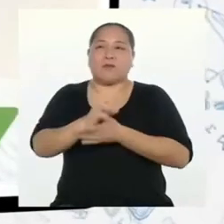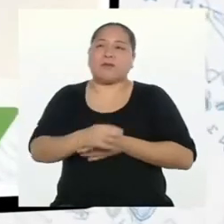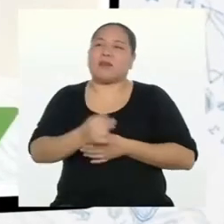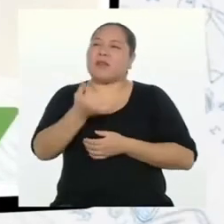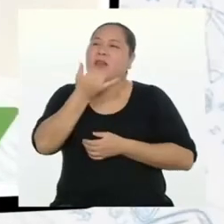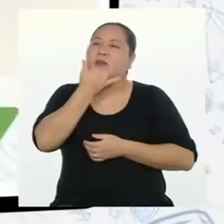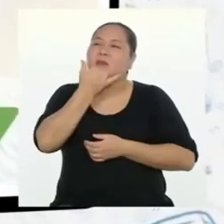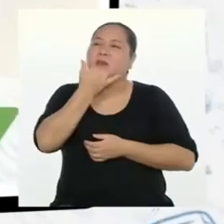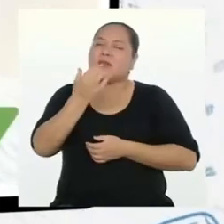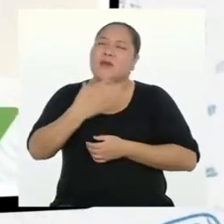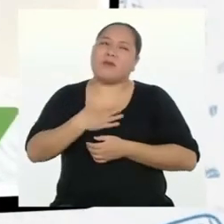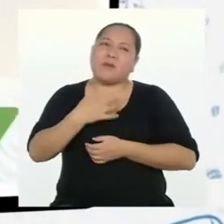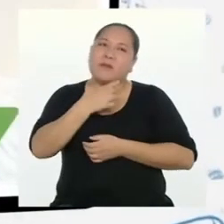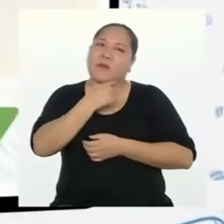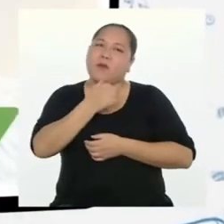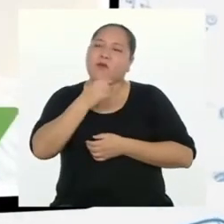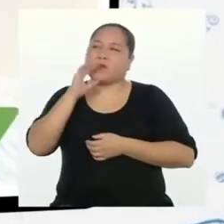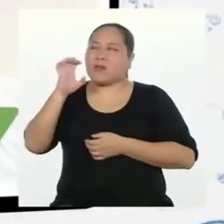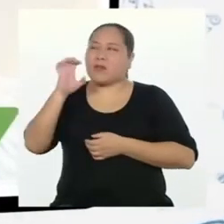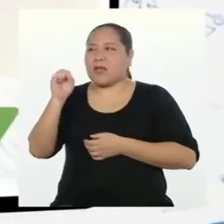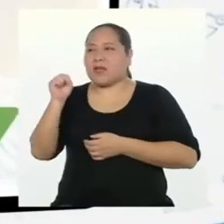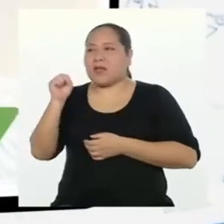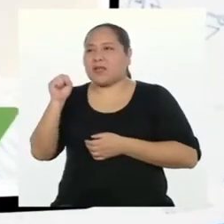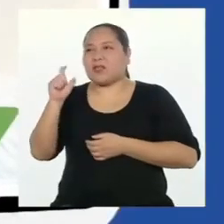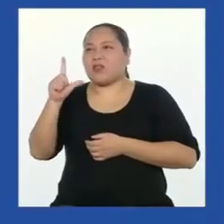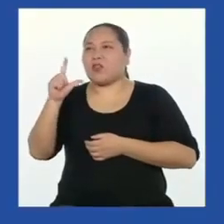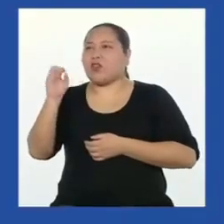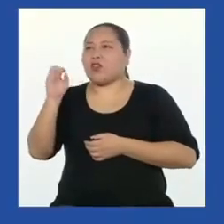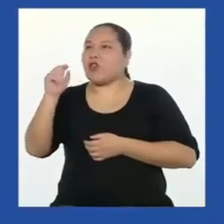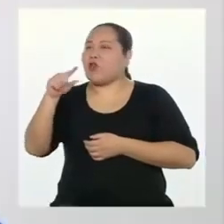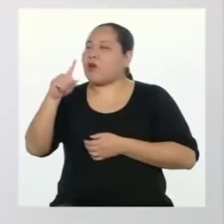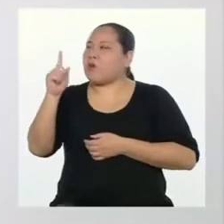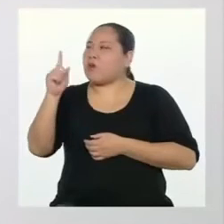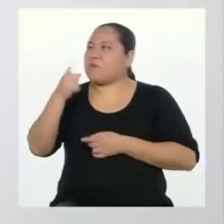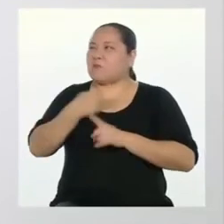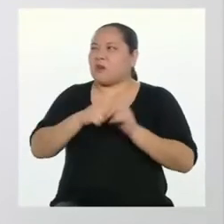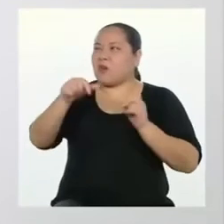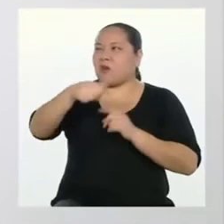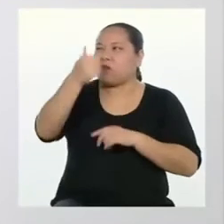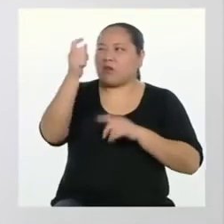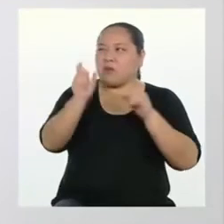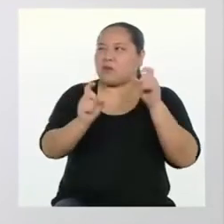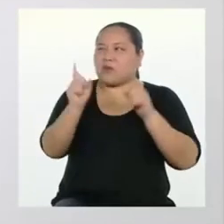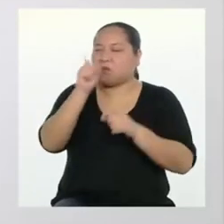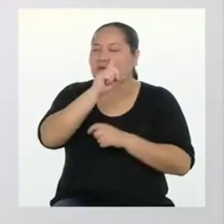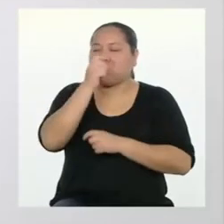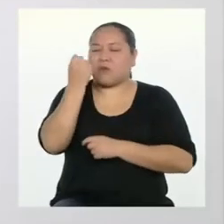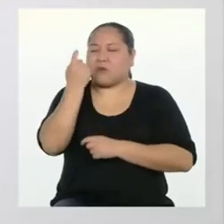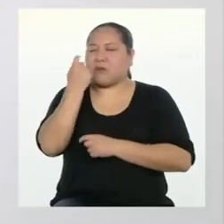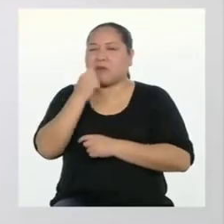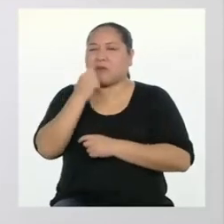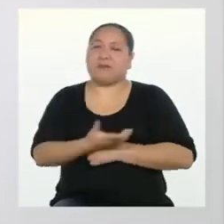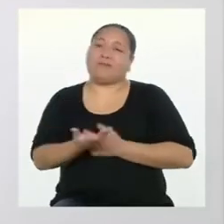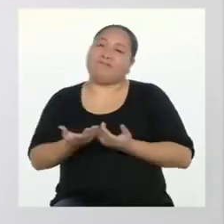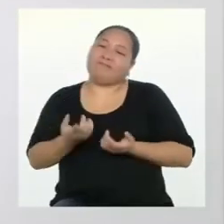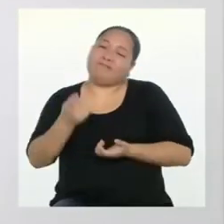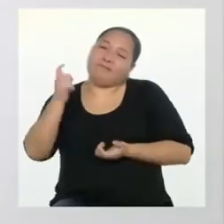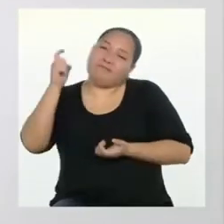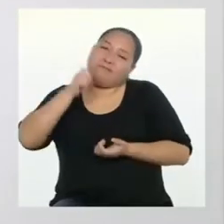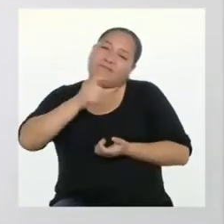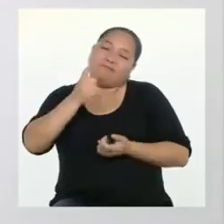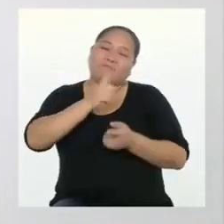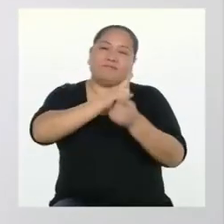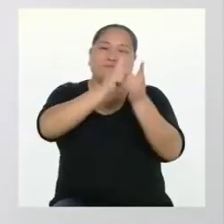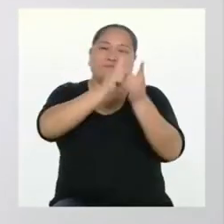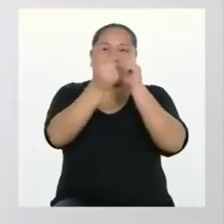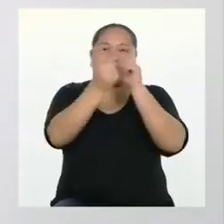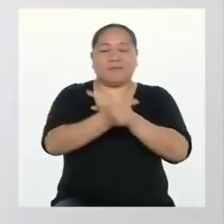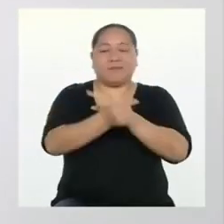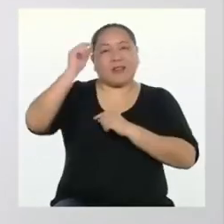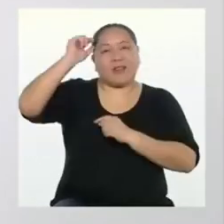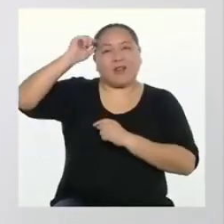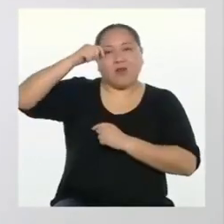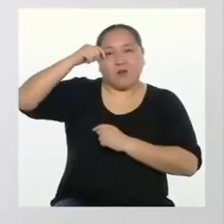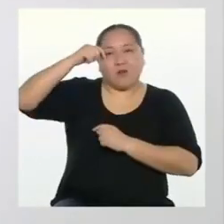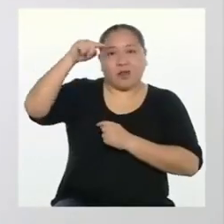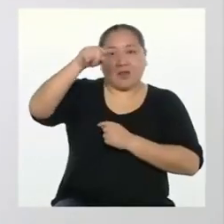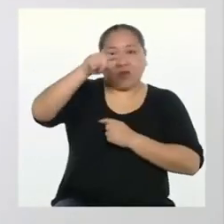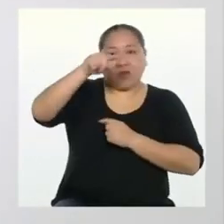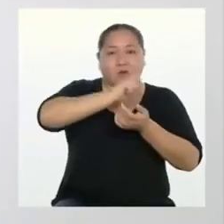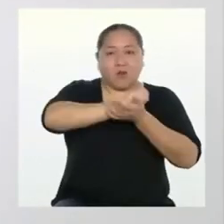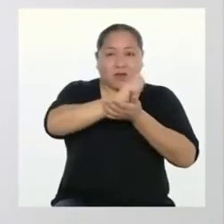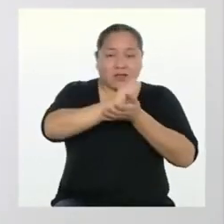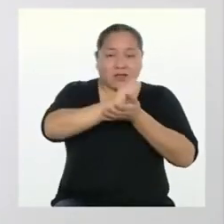pasa si a mí me gusta el eslogan, pero nadie lo entiende? Pues hay que cambiarlo. Recuerda que